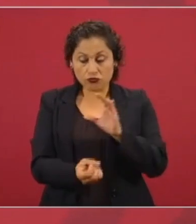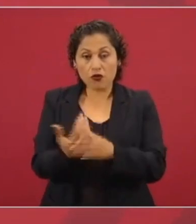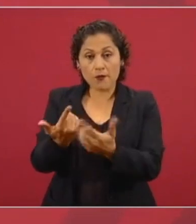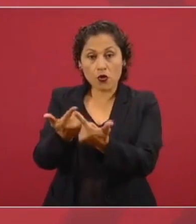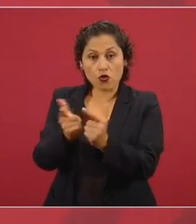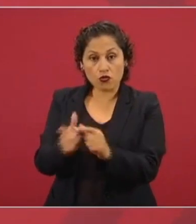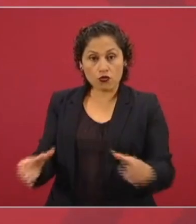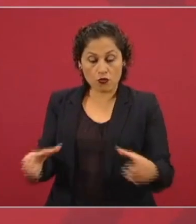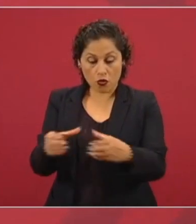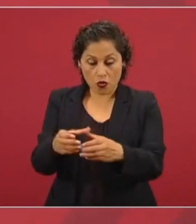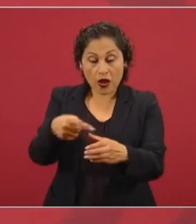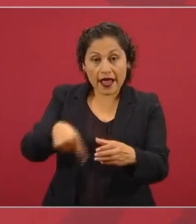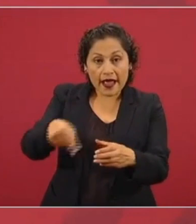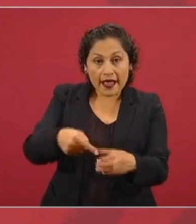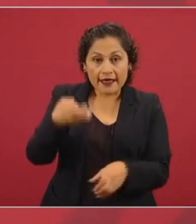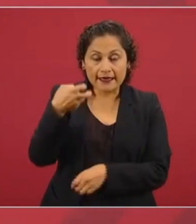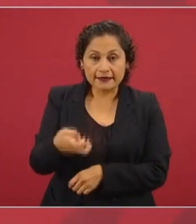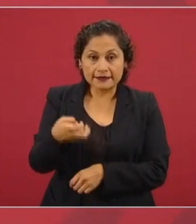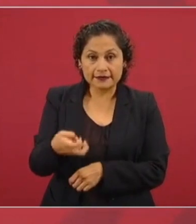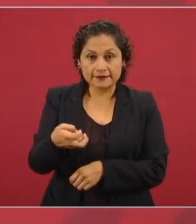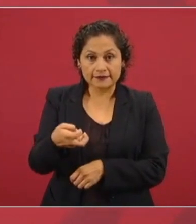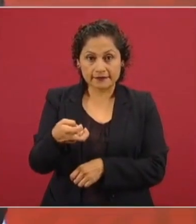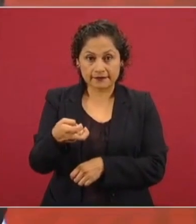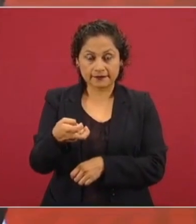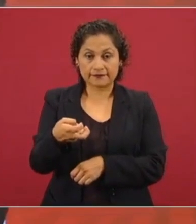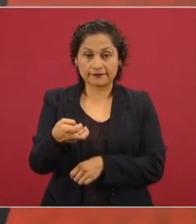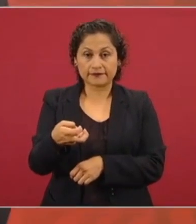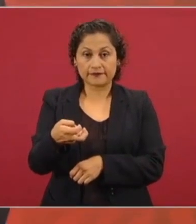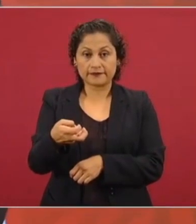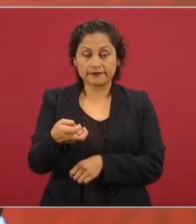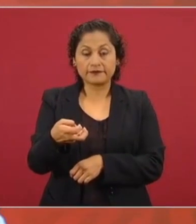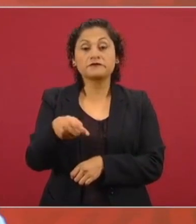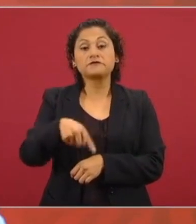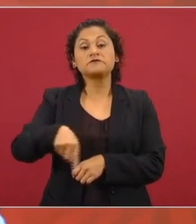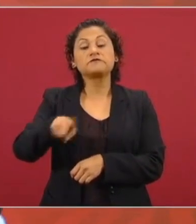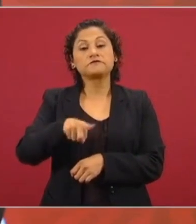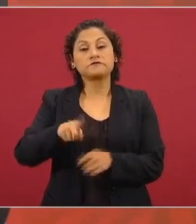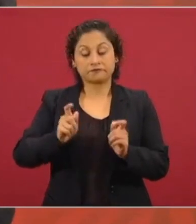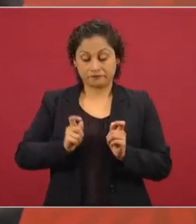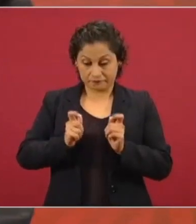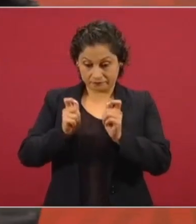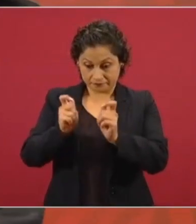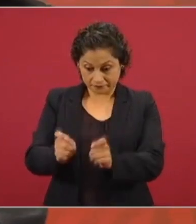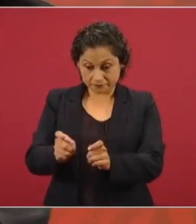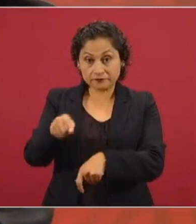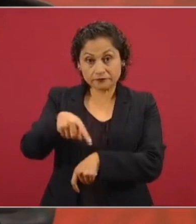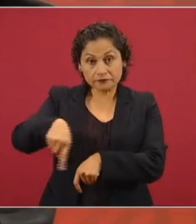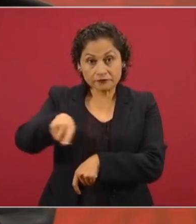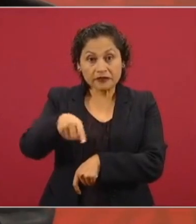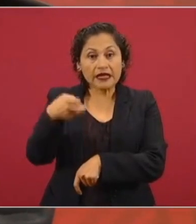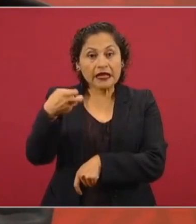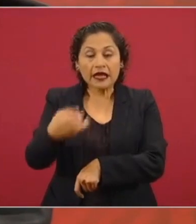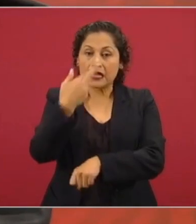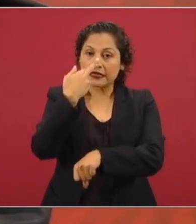esta corporación pues se haga cargo de cuidar las oficinas, cuidar